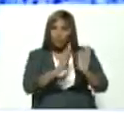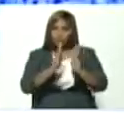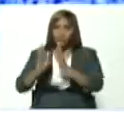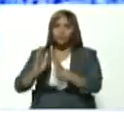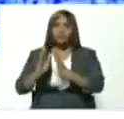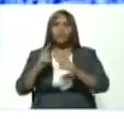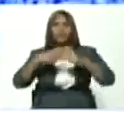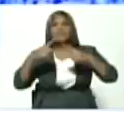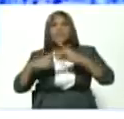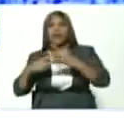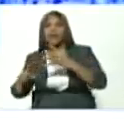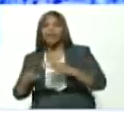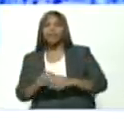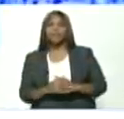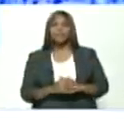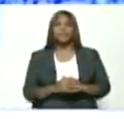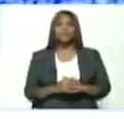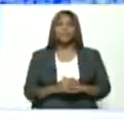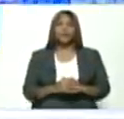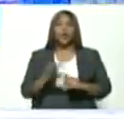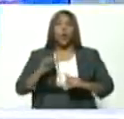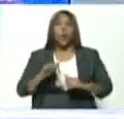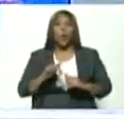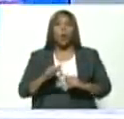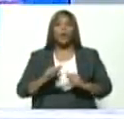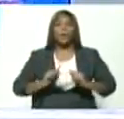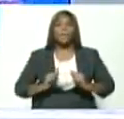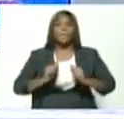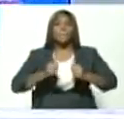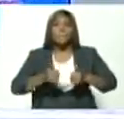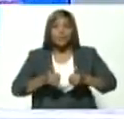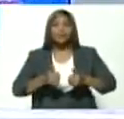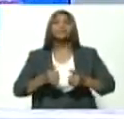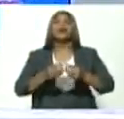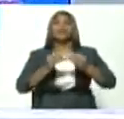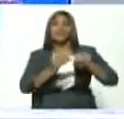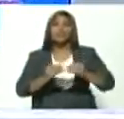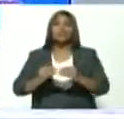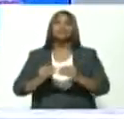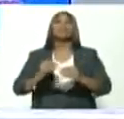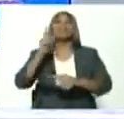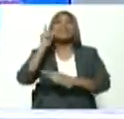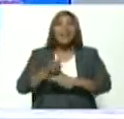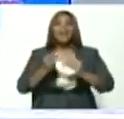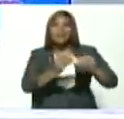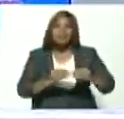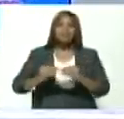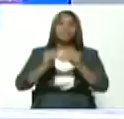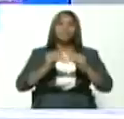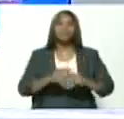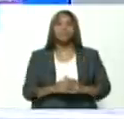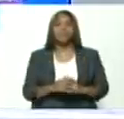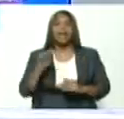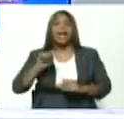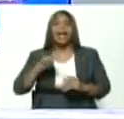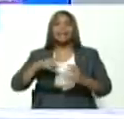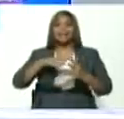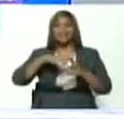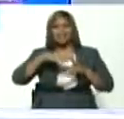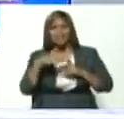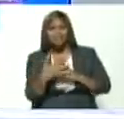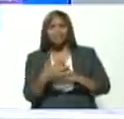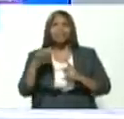Y hoy, precisamente, nace lo que deben hacer. En esa crisis revolucionaria